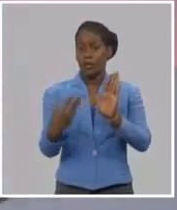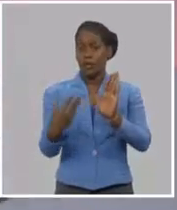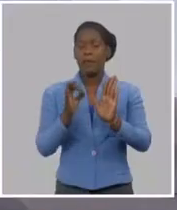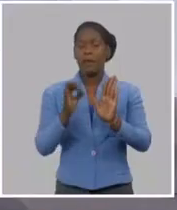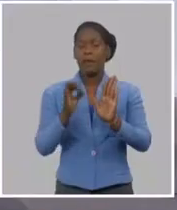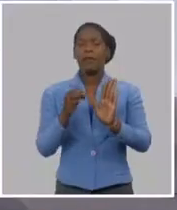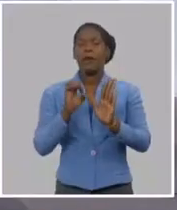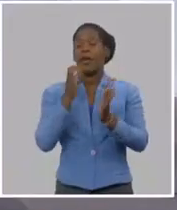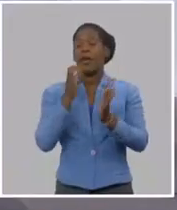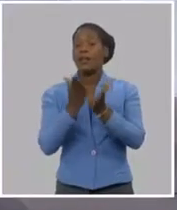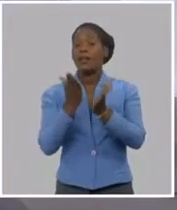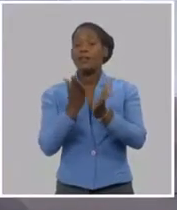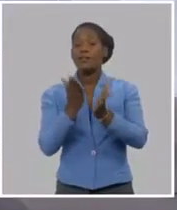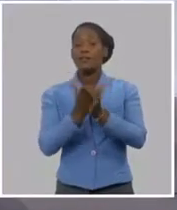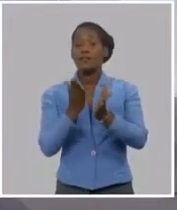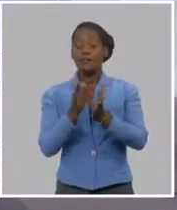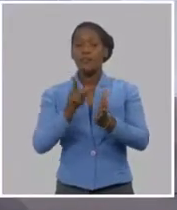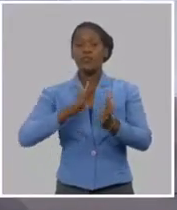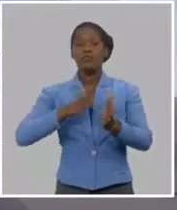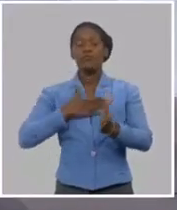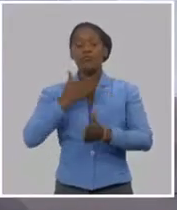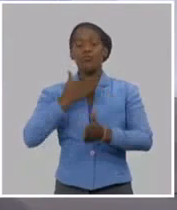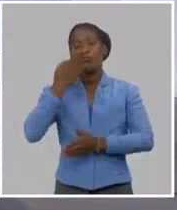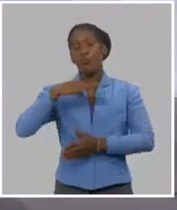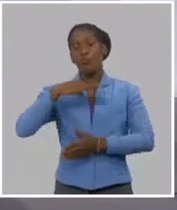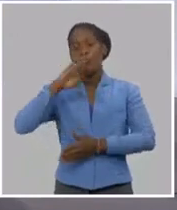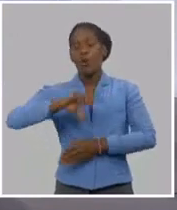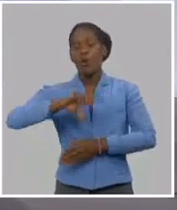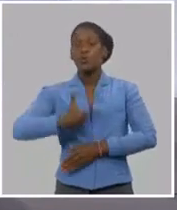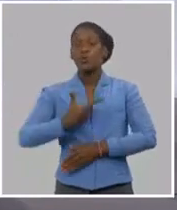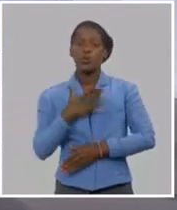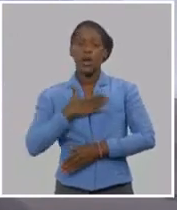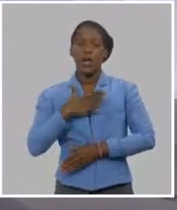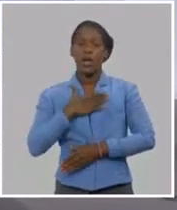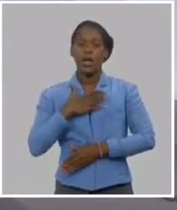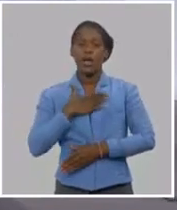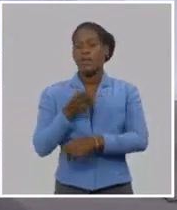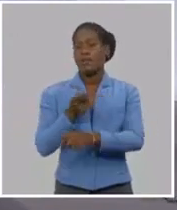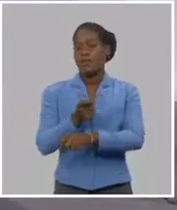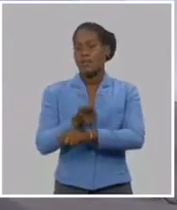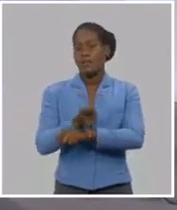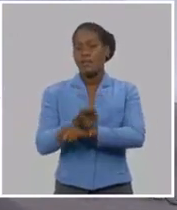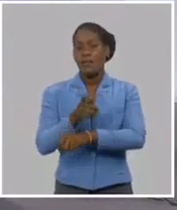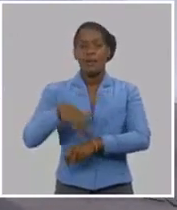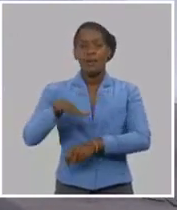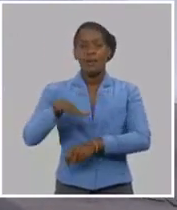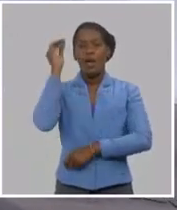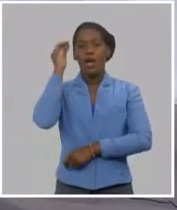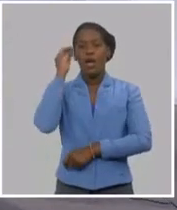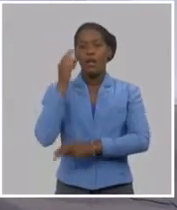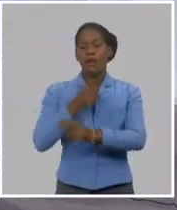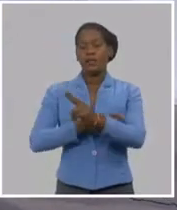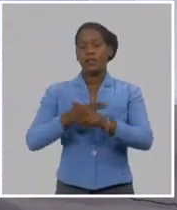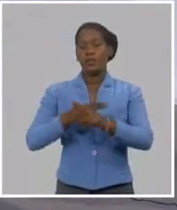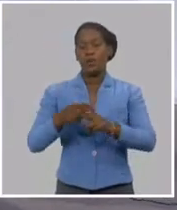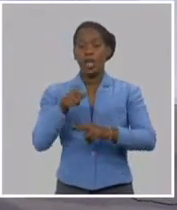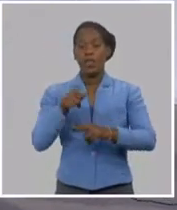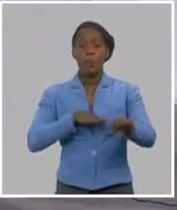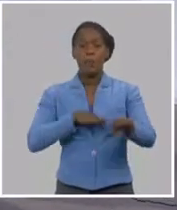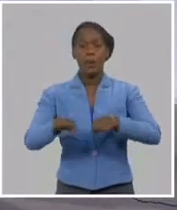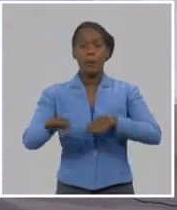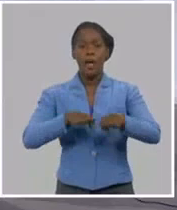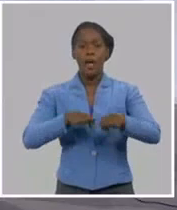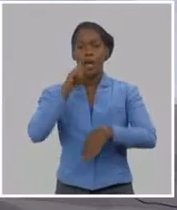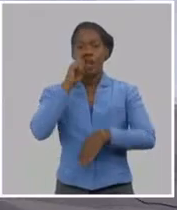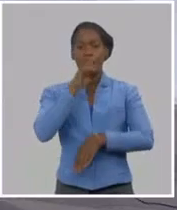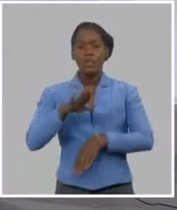fundamental de la cultura, de la formación de la cultura, no solo de la instrucción académica, sino de la formación de la cultura